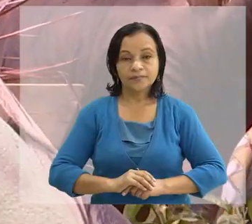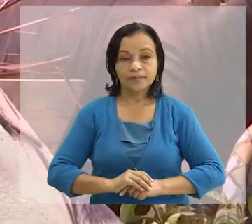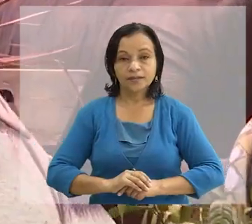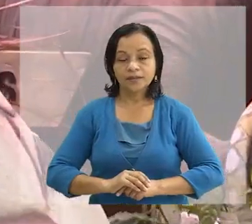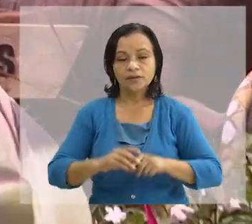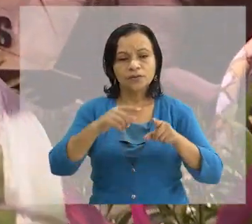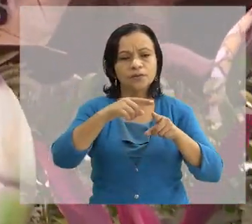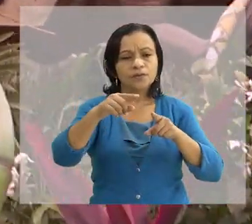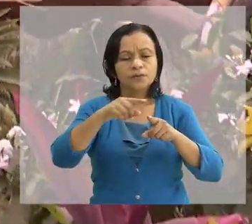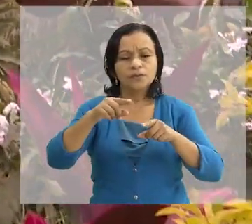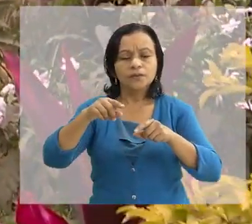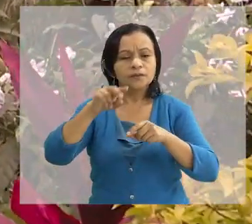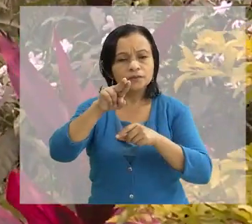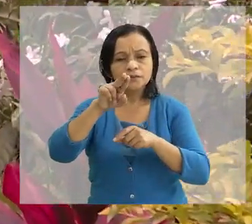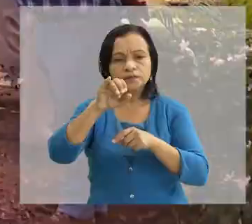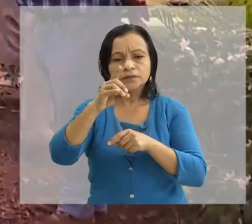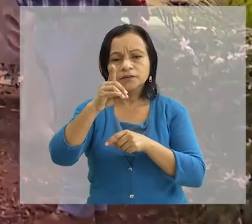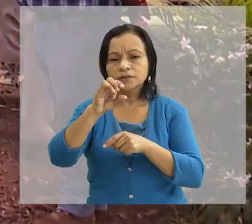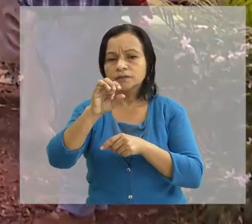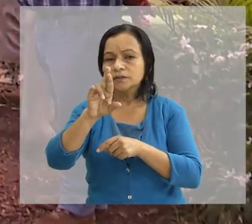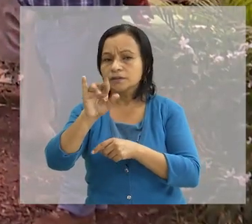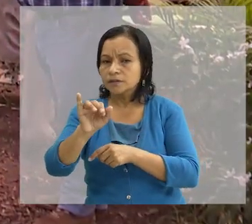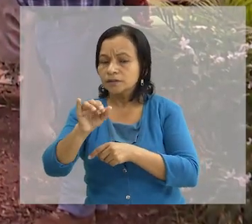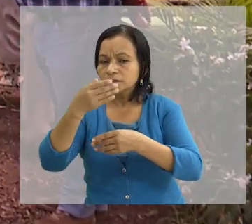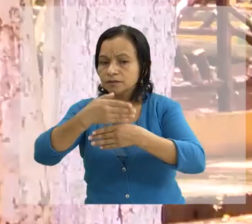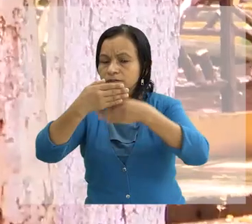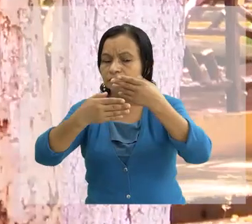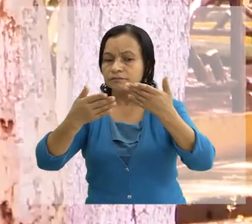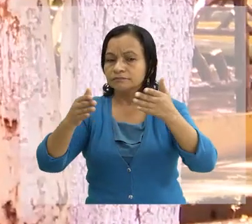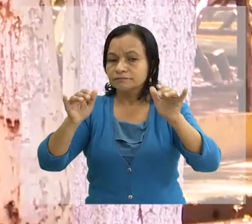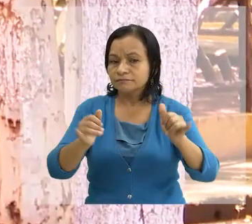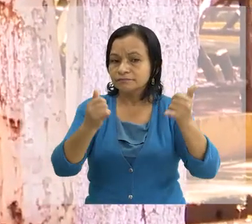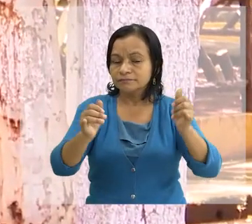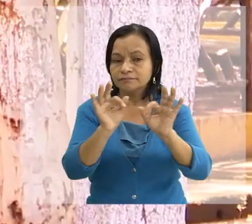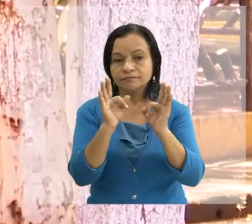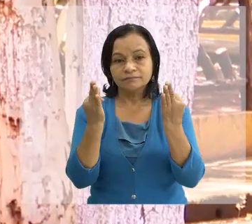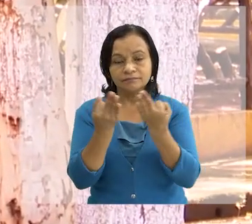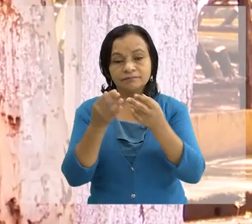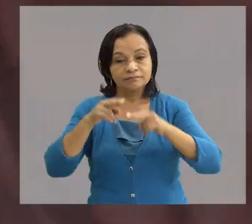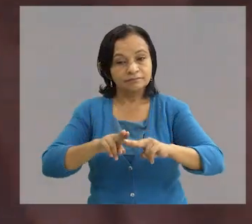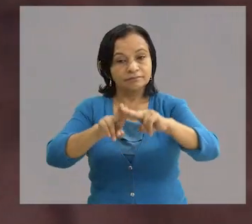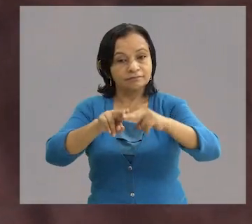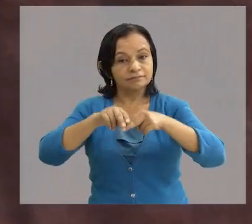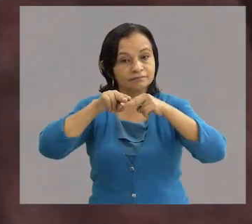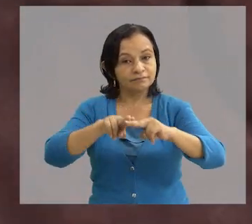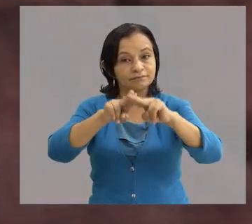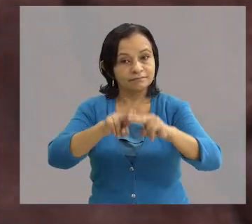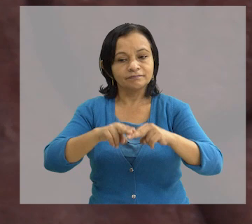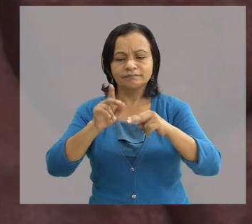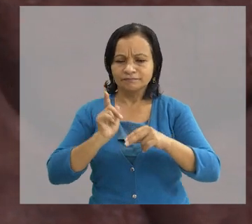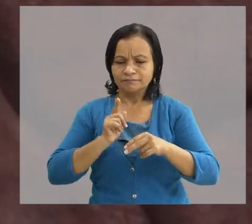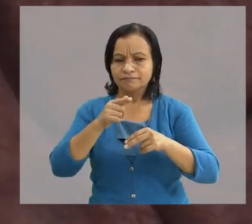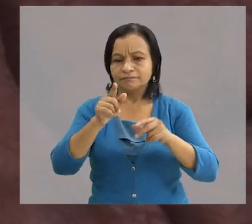El municipio de Nindirí avanza en la construcción de obras de recreación familiar Como la ampliación del parque temático A fin de que